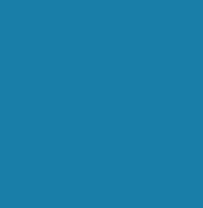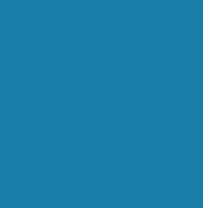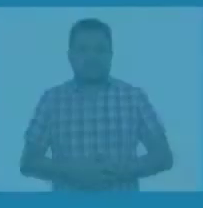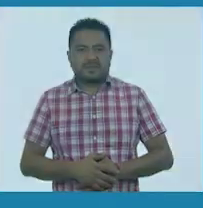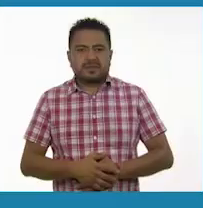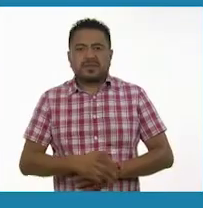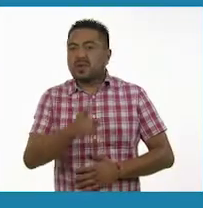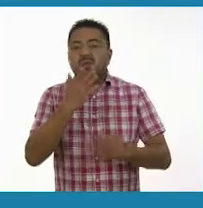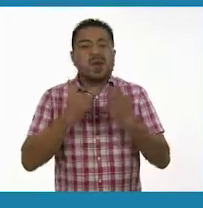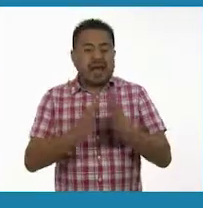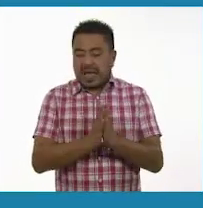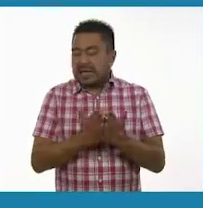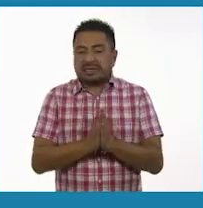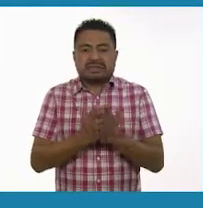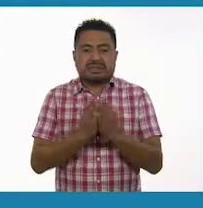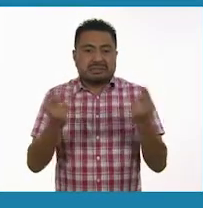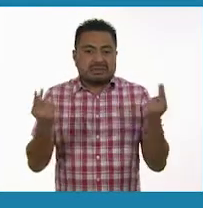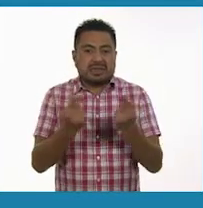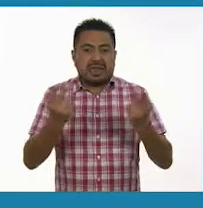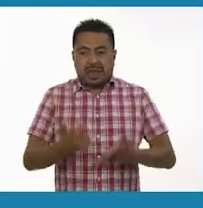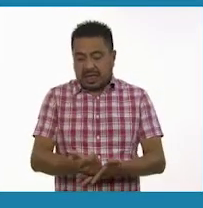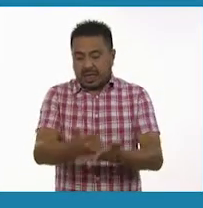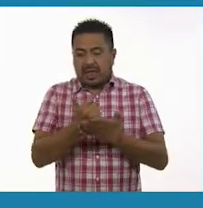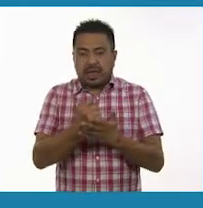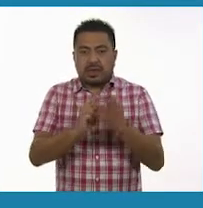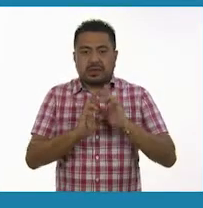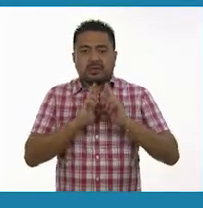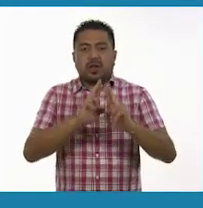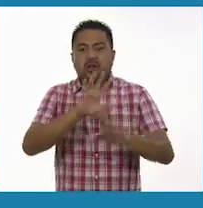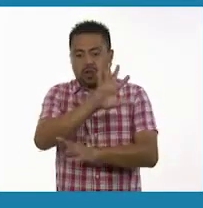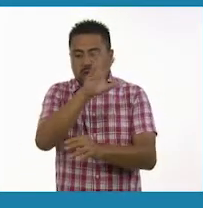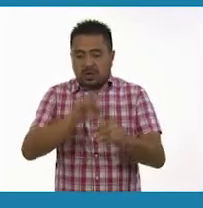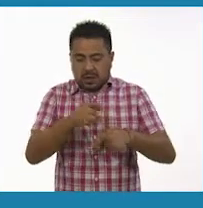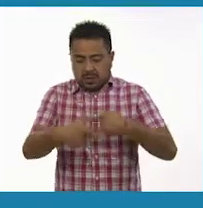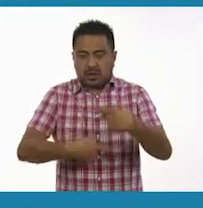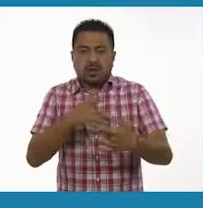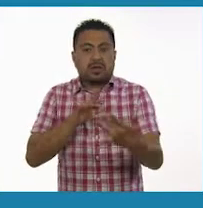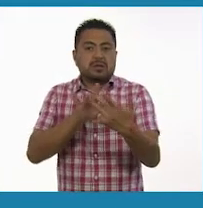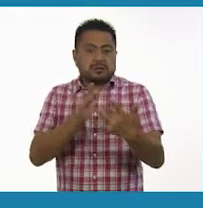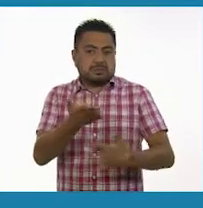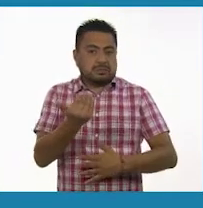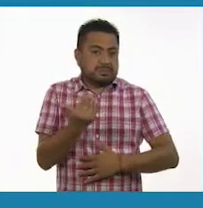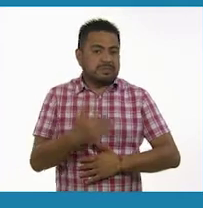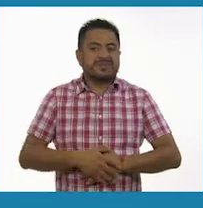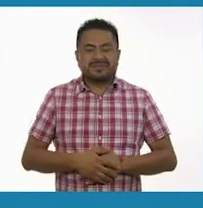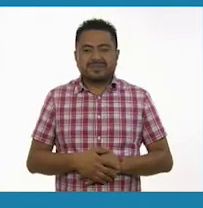Si no tienes el libro de texto o necesitas ayuda para responder las preguntas, ¡contáctanos!